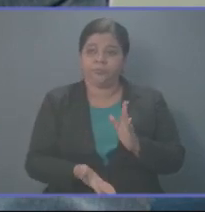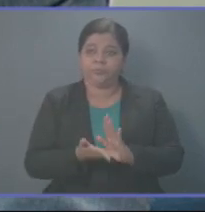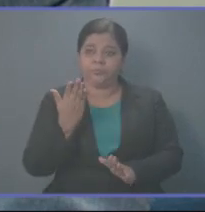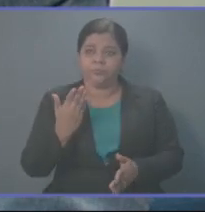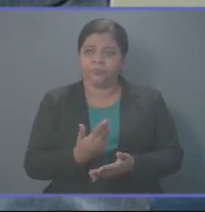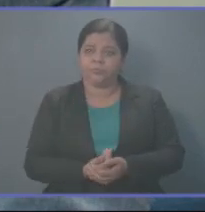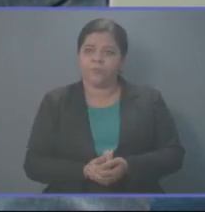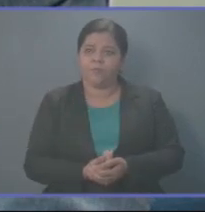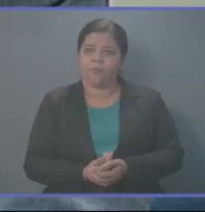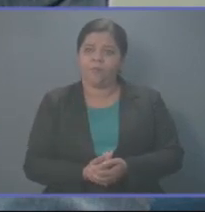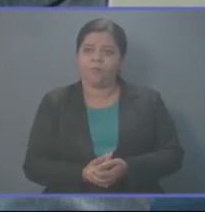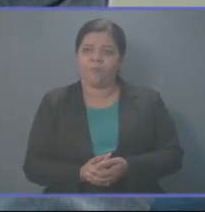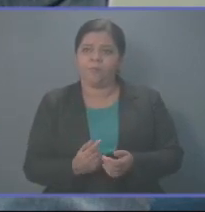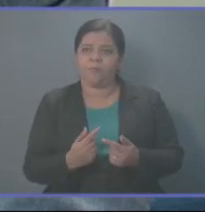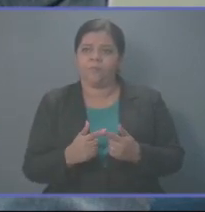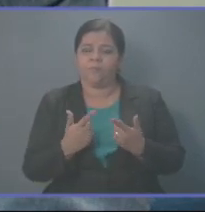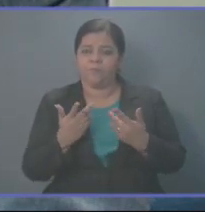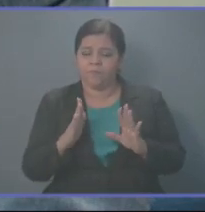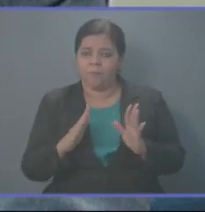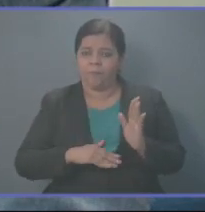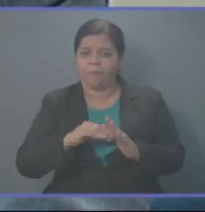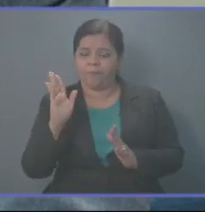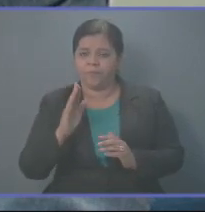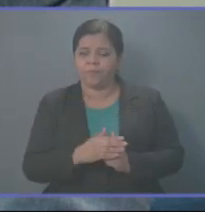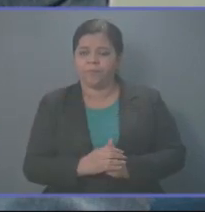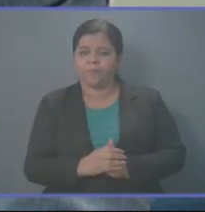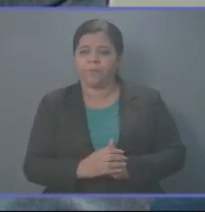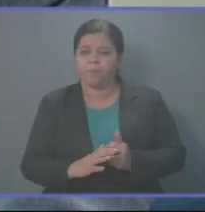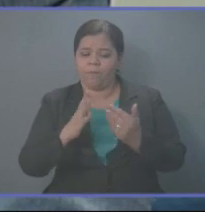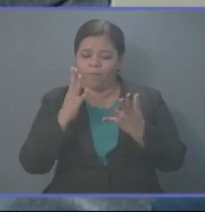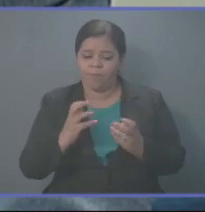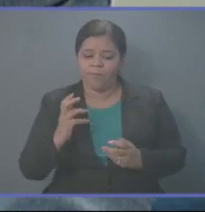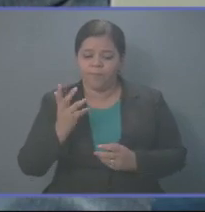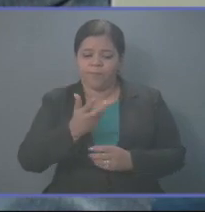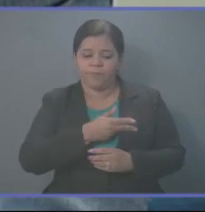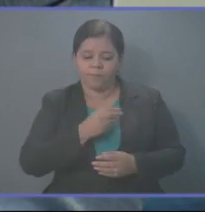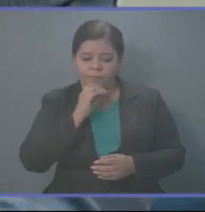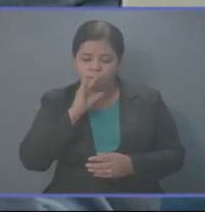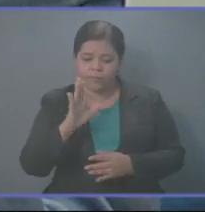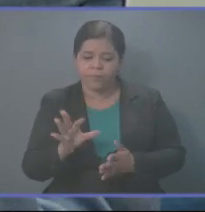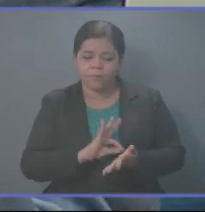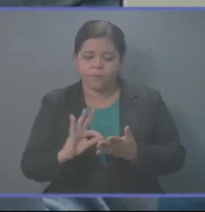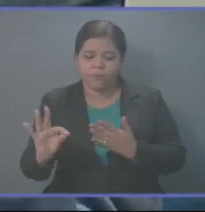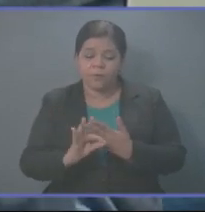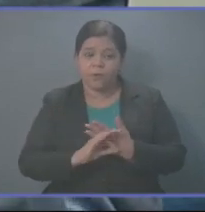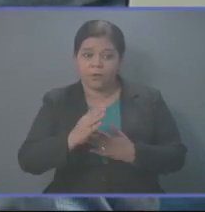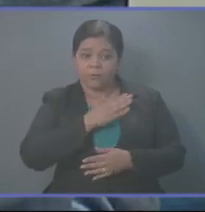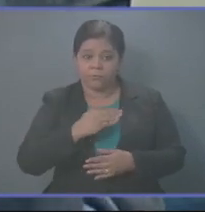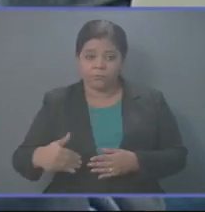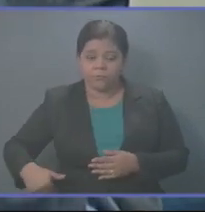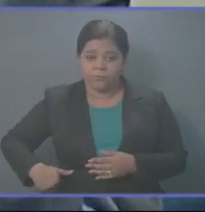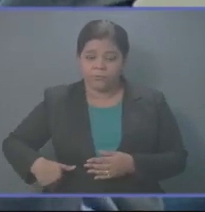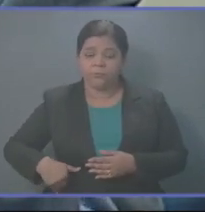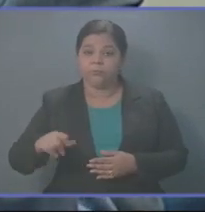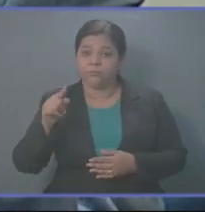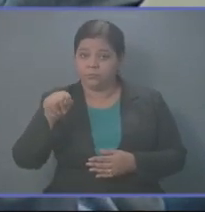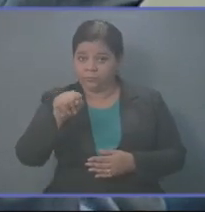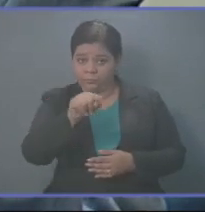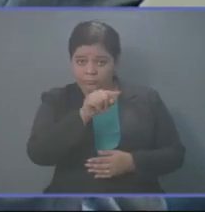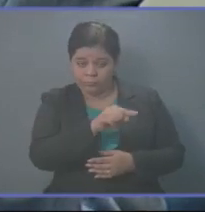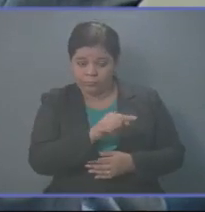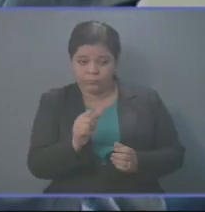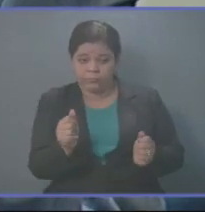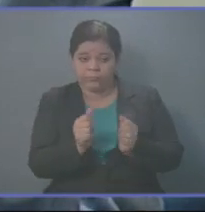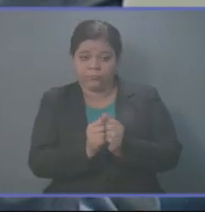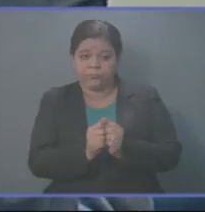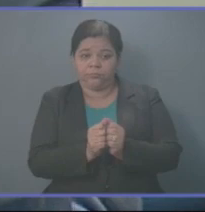quisiera decirlo, ha sido un... Hay un proyecto, señor Presidente y colegas, que usted mismo, junto